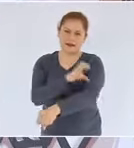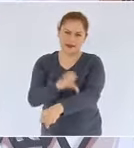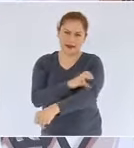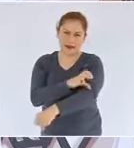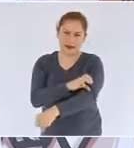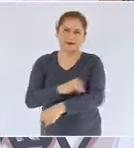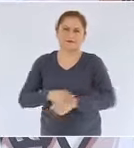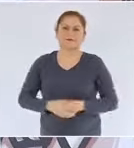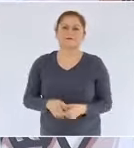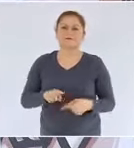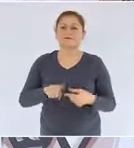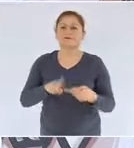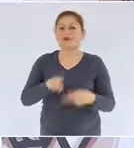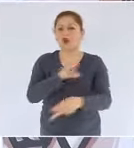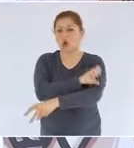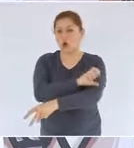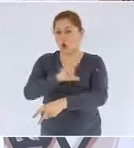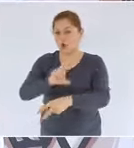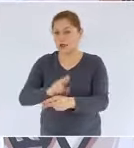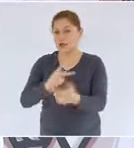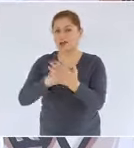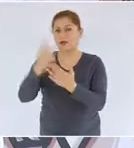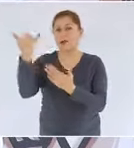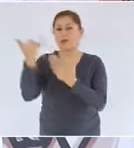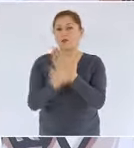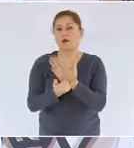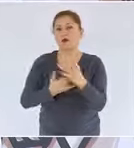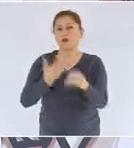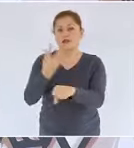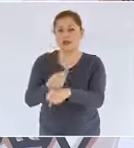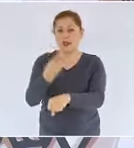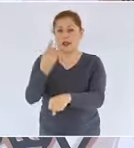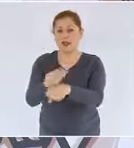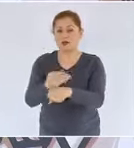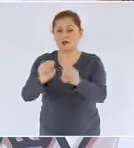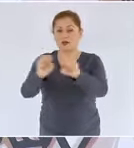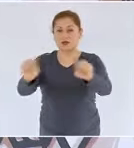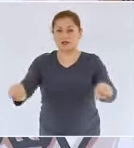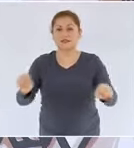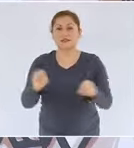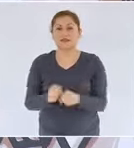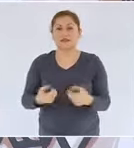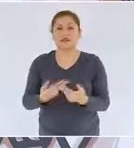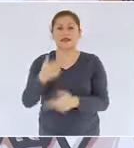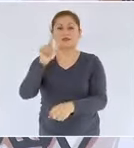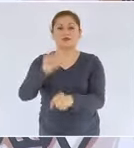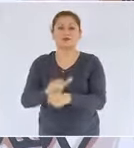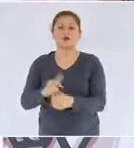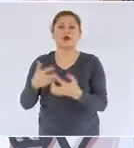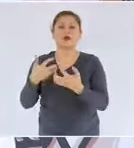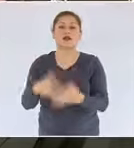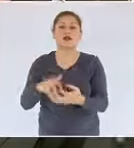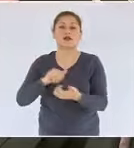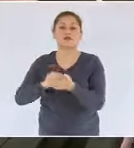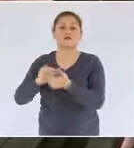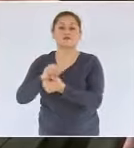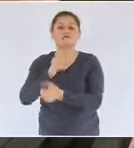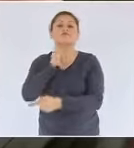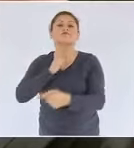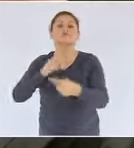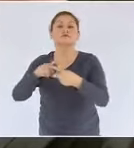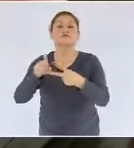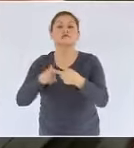la coordinación del proyecto de rehabilitación del Sistema Nacional de Refinación y de la construcción de la nueva